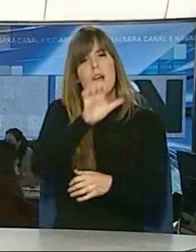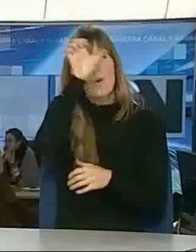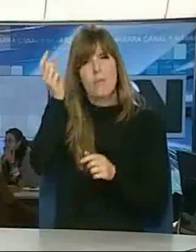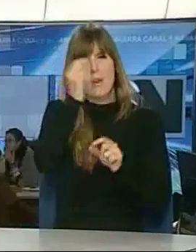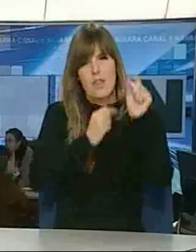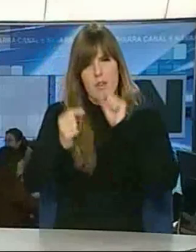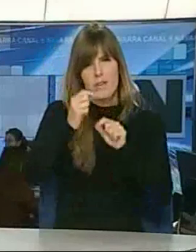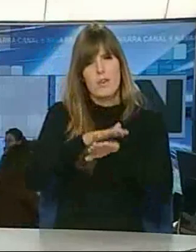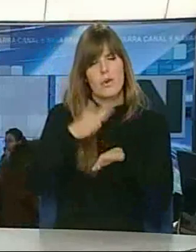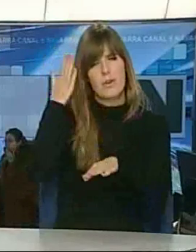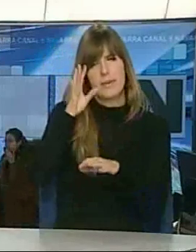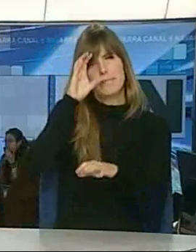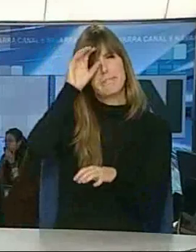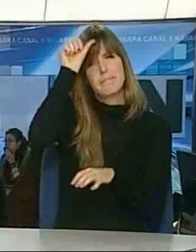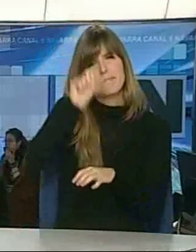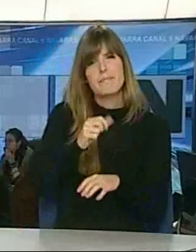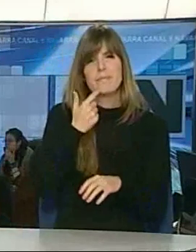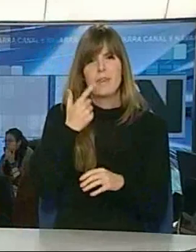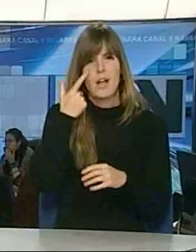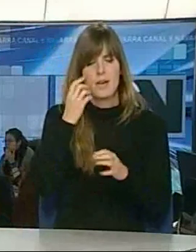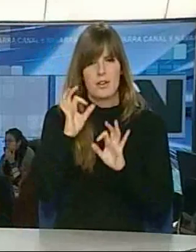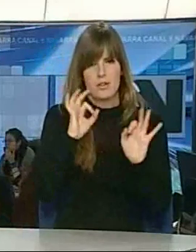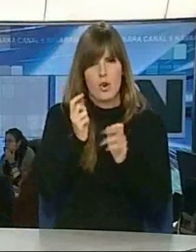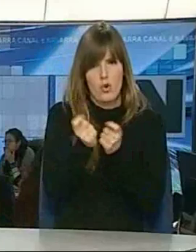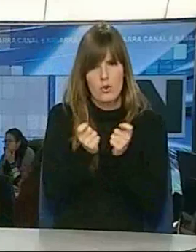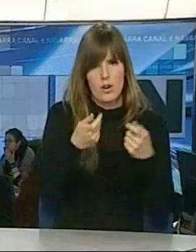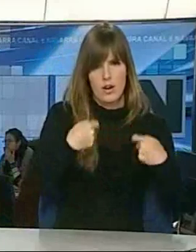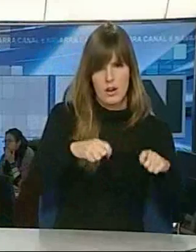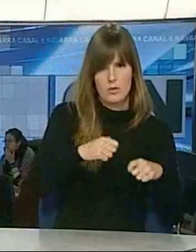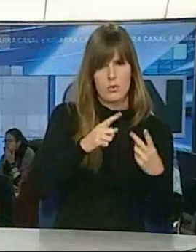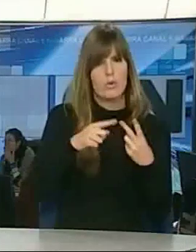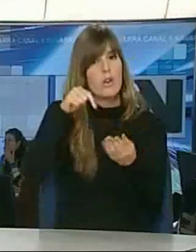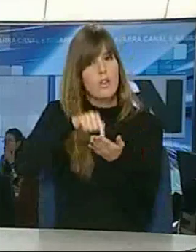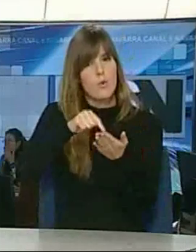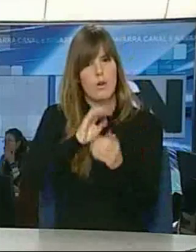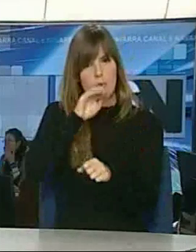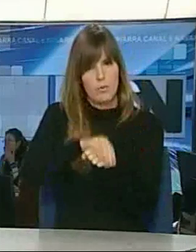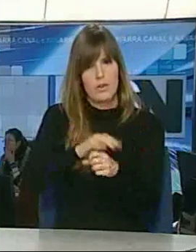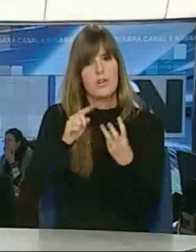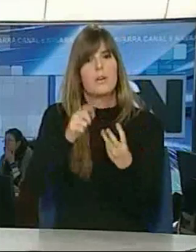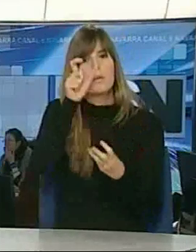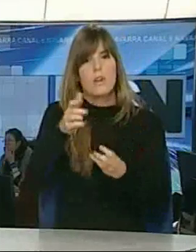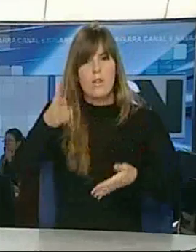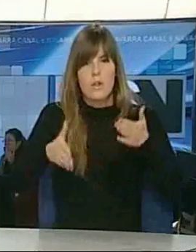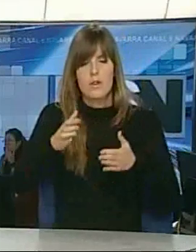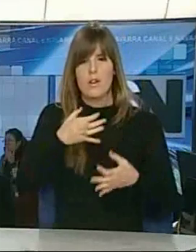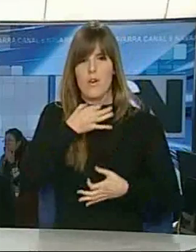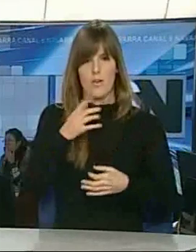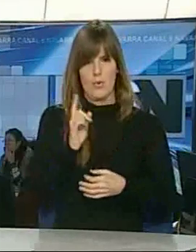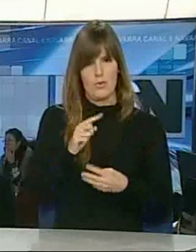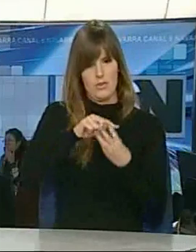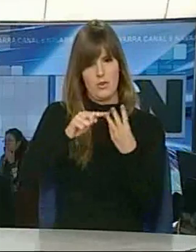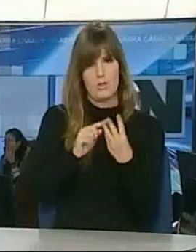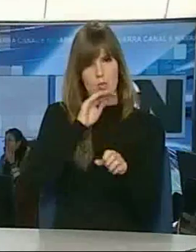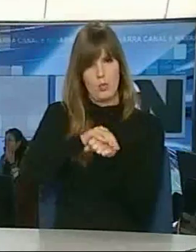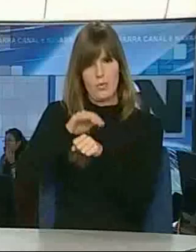el gobierno de Navarra sabe que debe cuadrar el círculo de controlar el gasto, cumplir la deuda y no ahogar demasiado al ciudadano. Que hay un círculo,